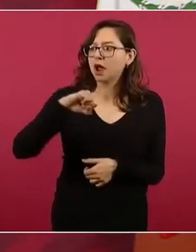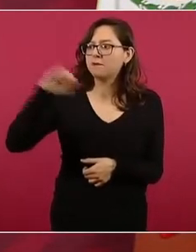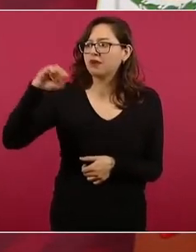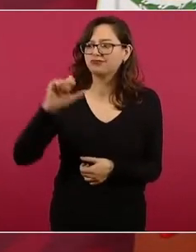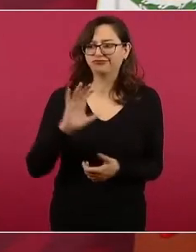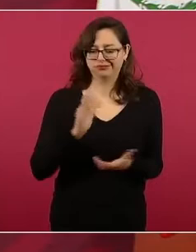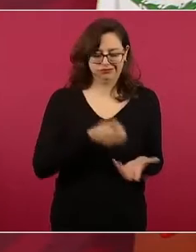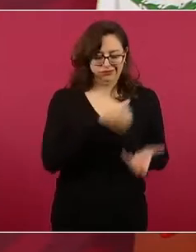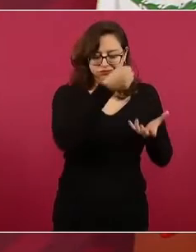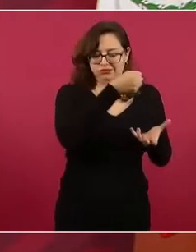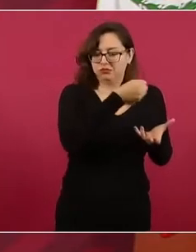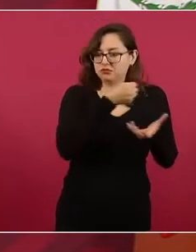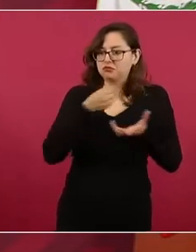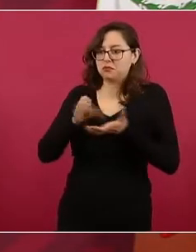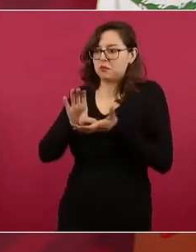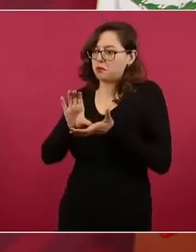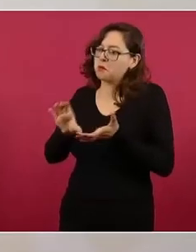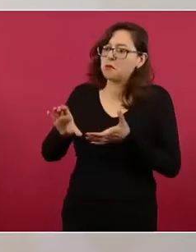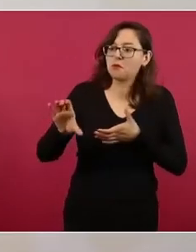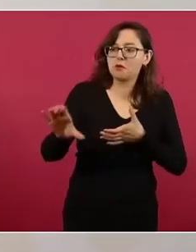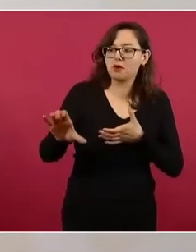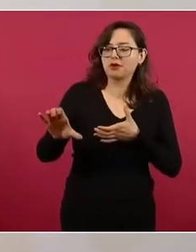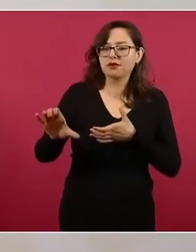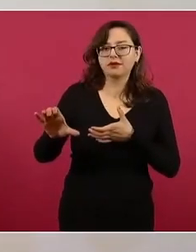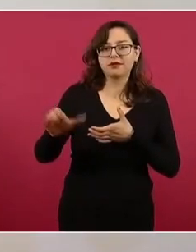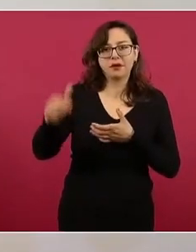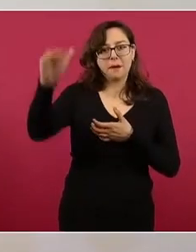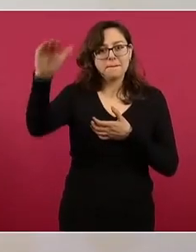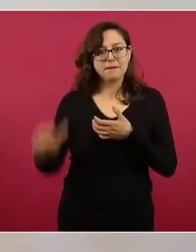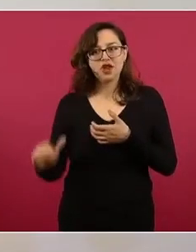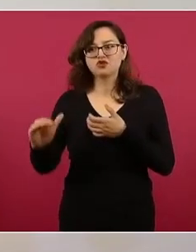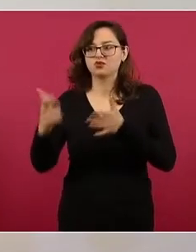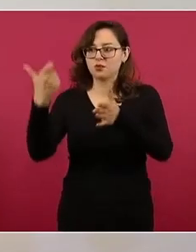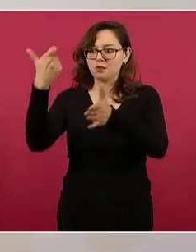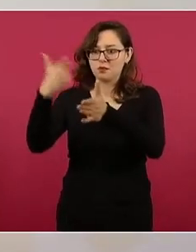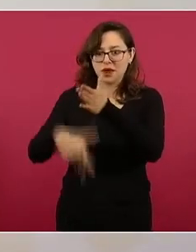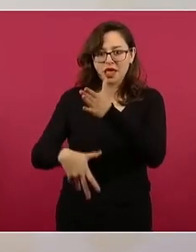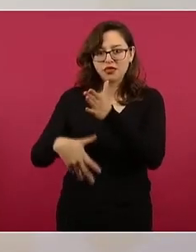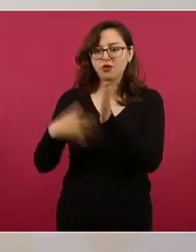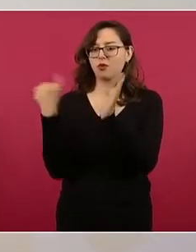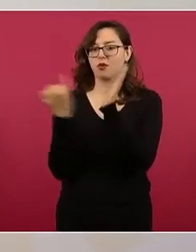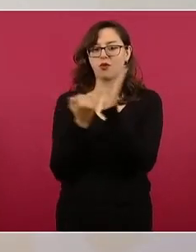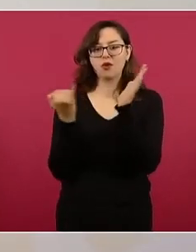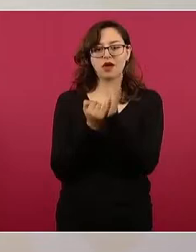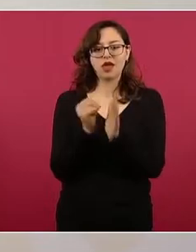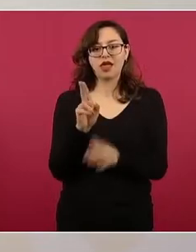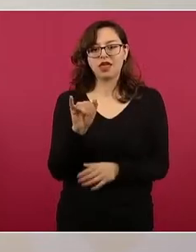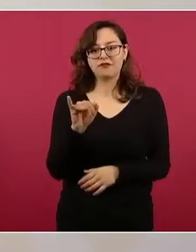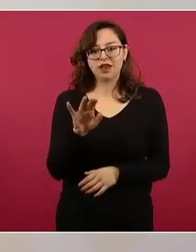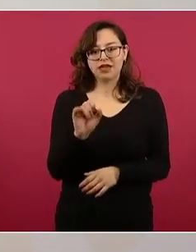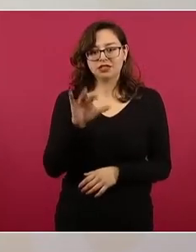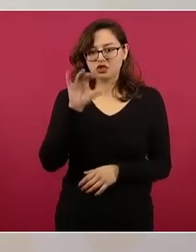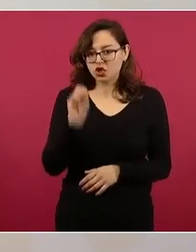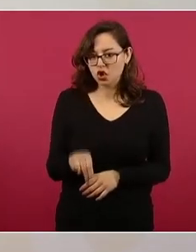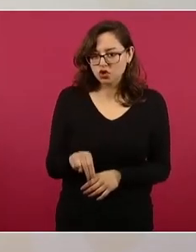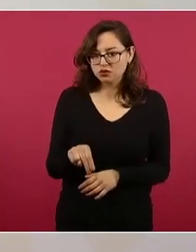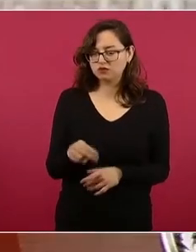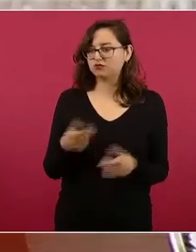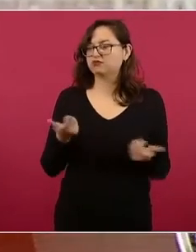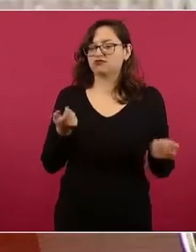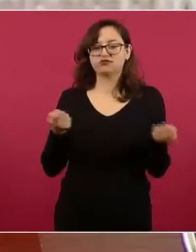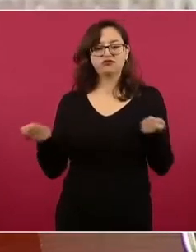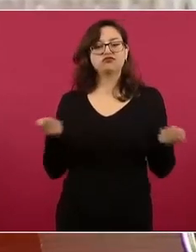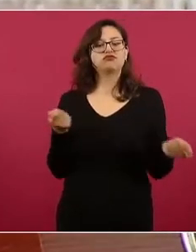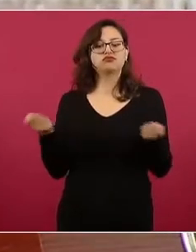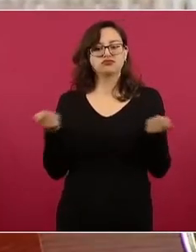no impacte en la inflación. Y como estamos